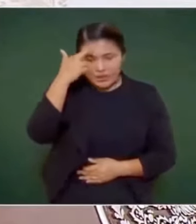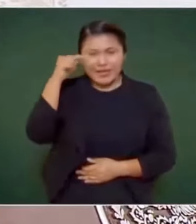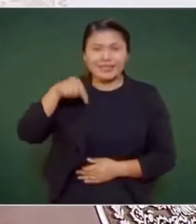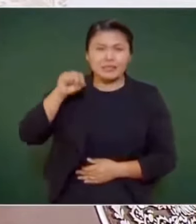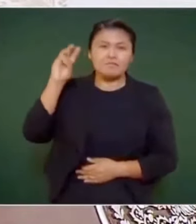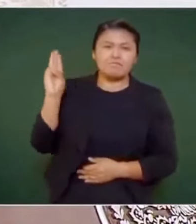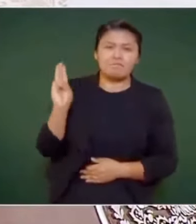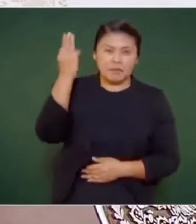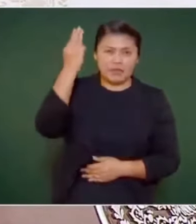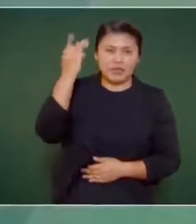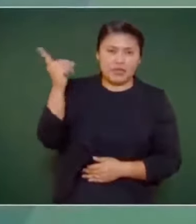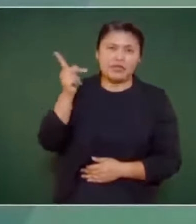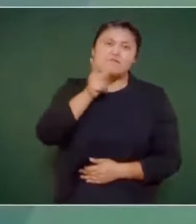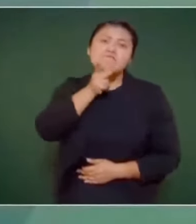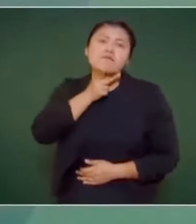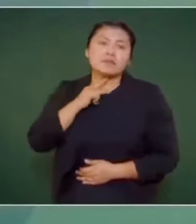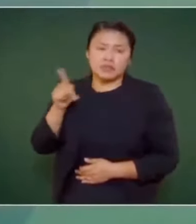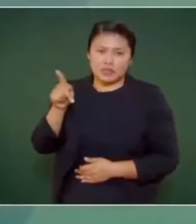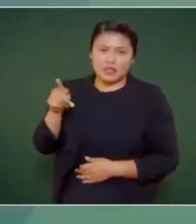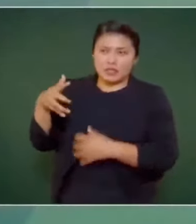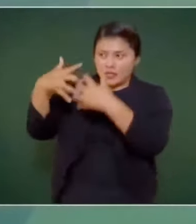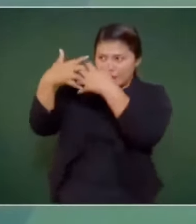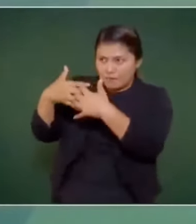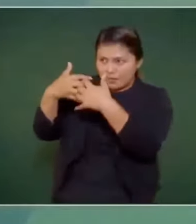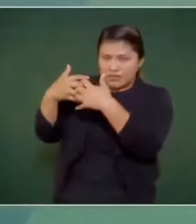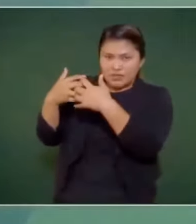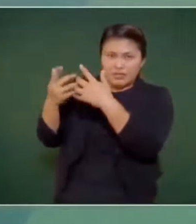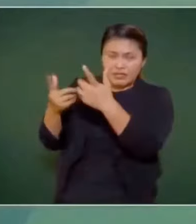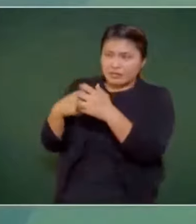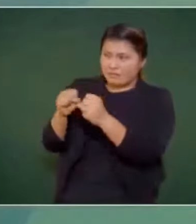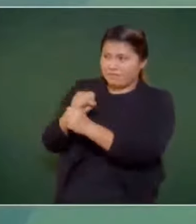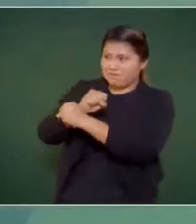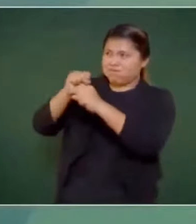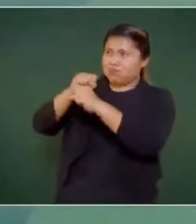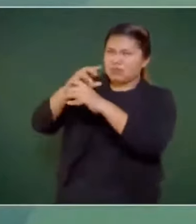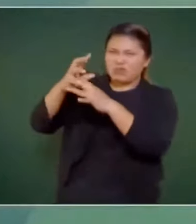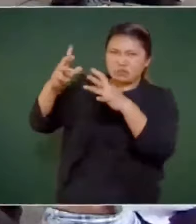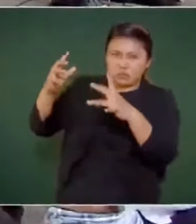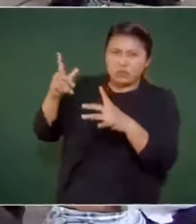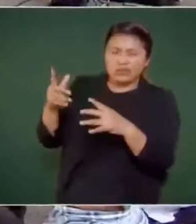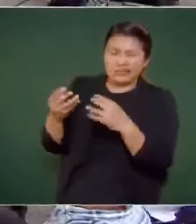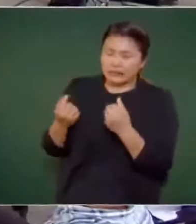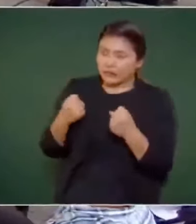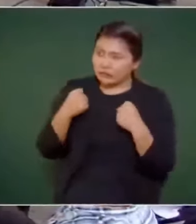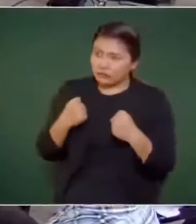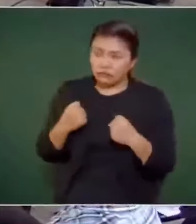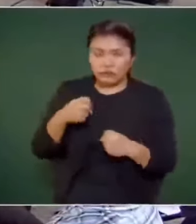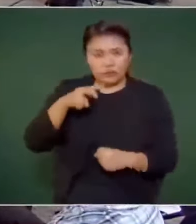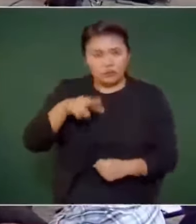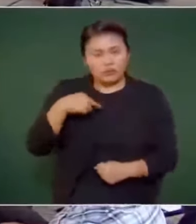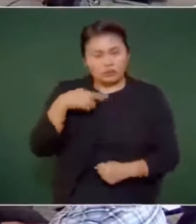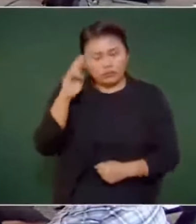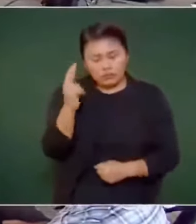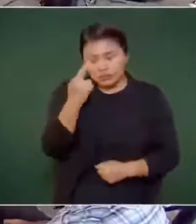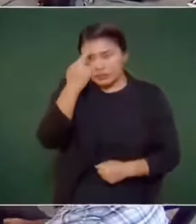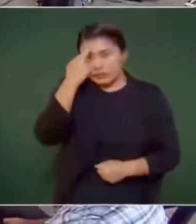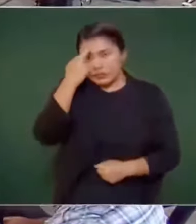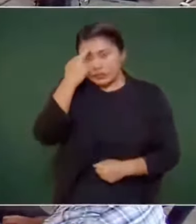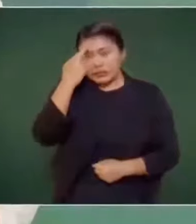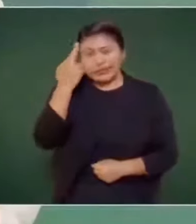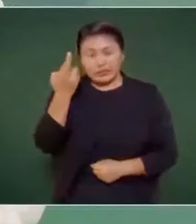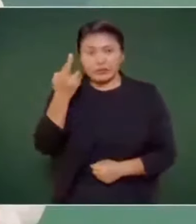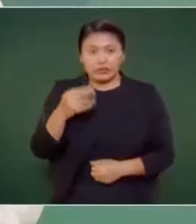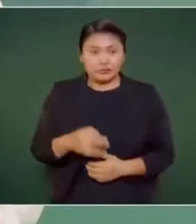Minatitlán. Tuvimos suerte, porque se pudieron haber